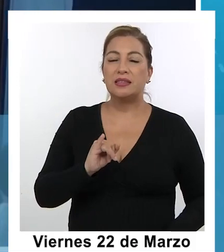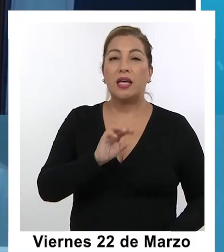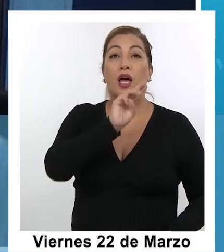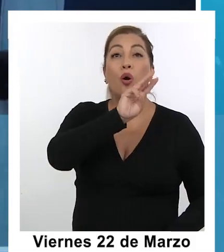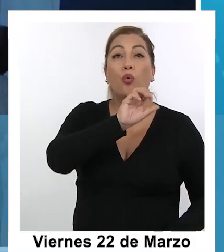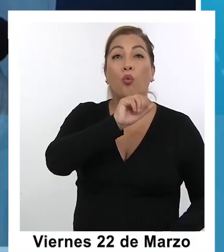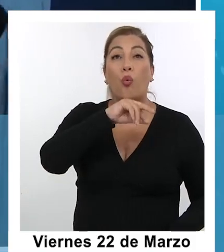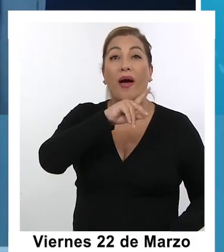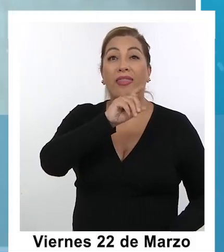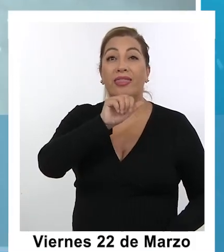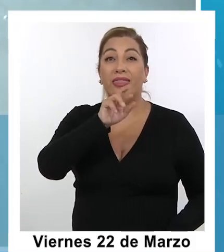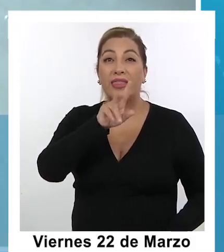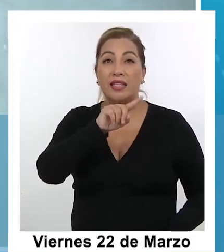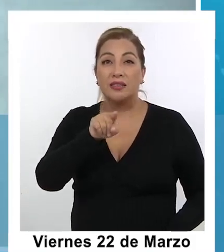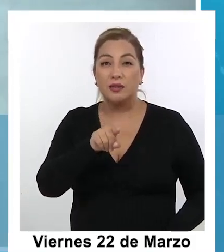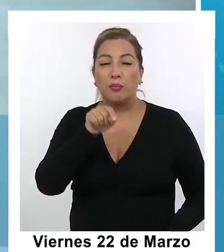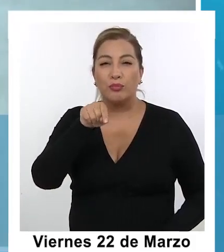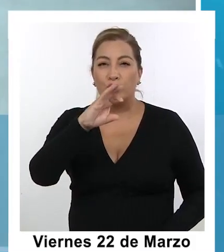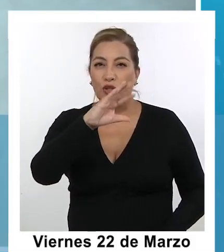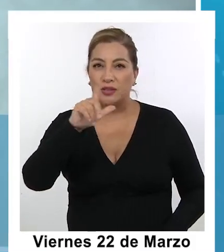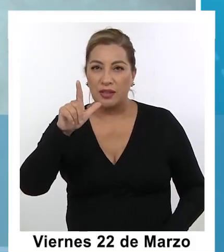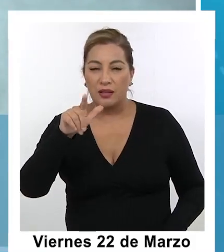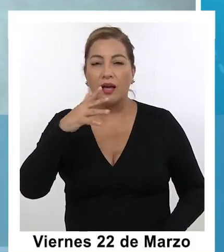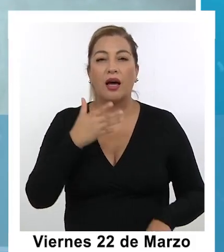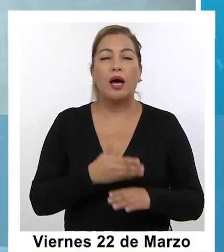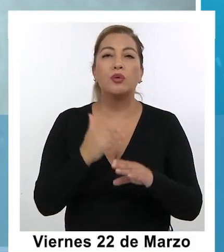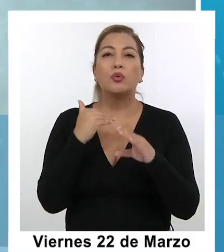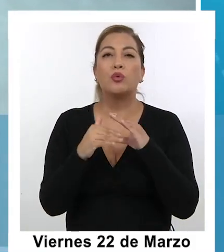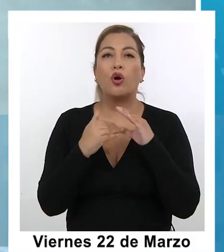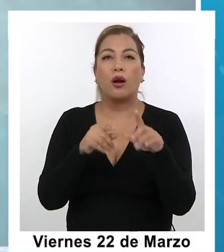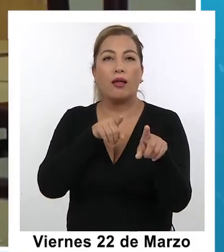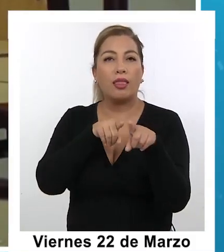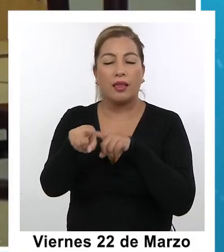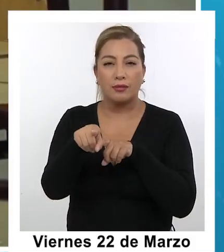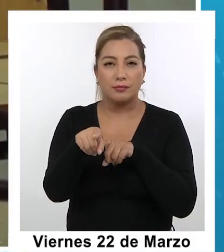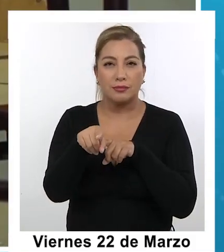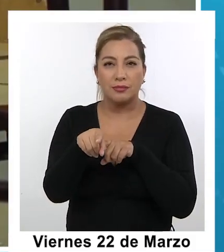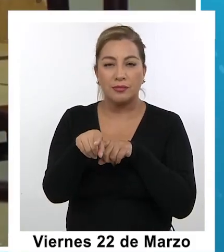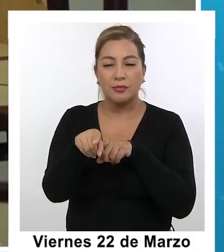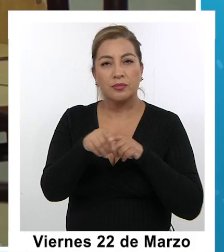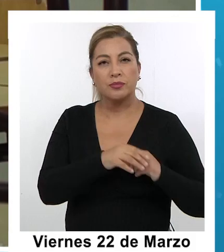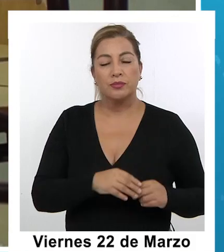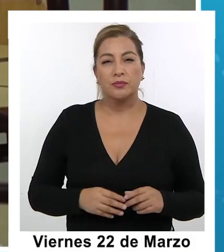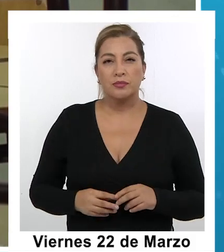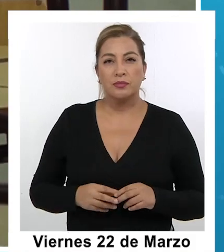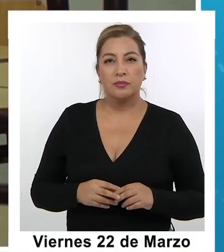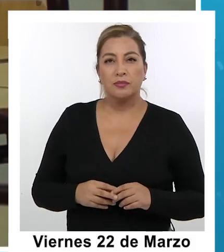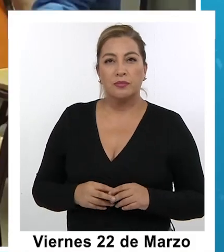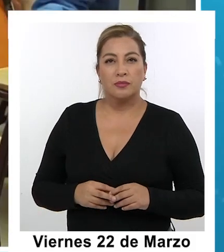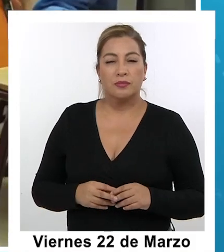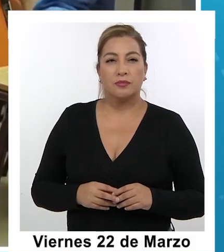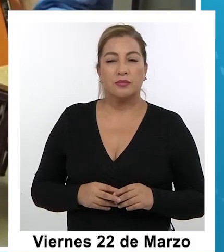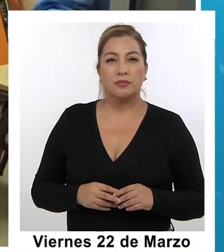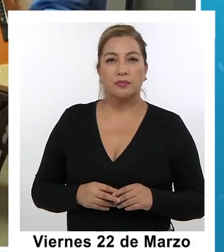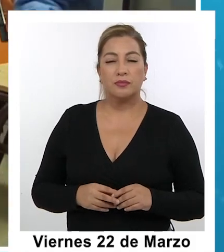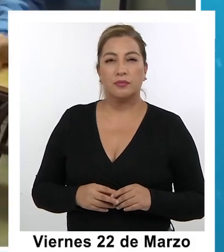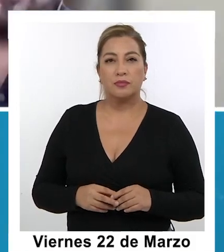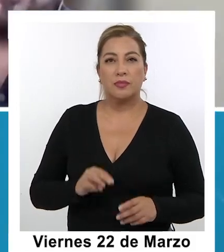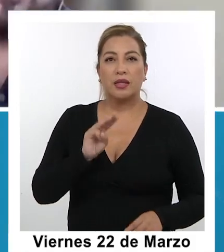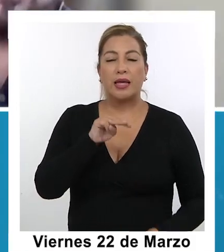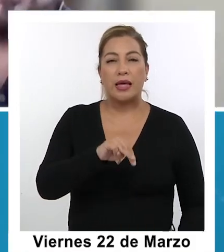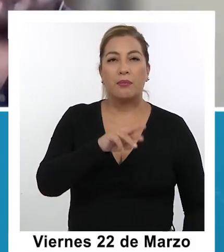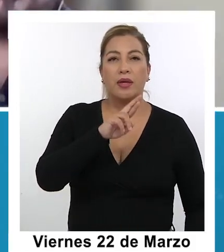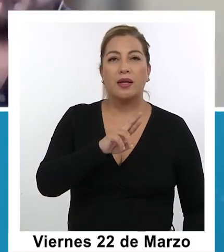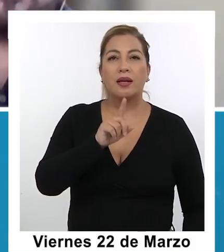uandes.cl y tenemos un, un correo mucho más directo, ¿ya? Eh, que es el correo MR